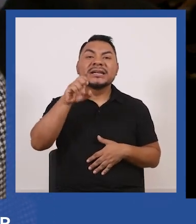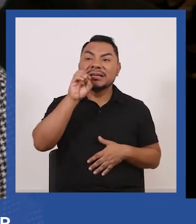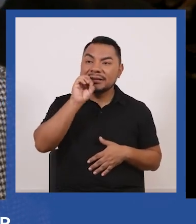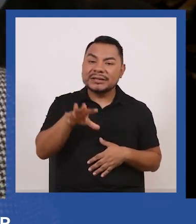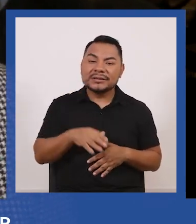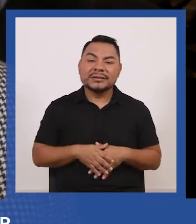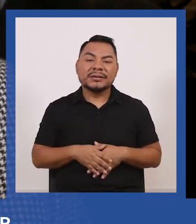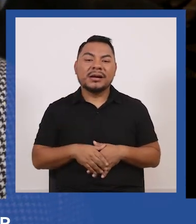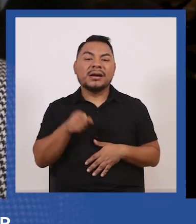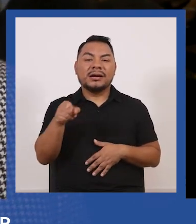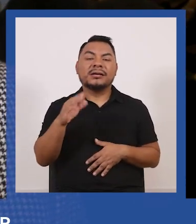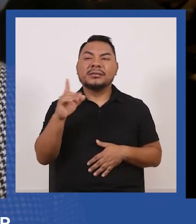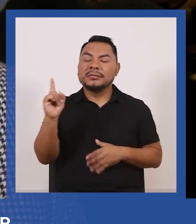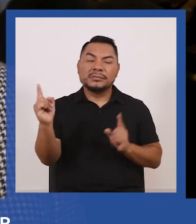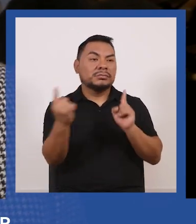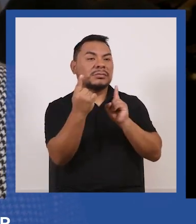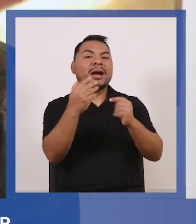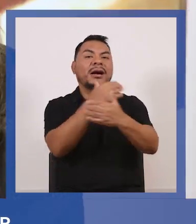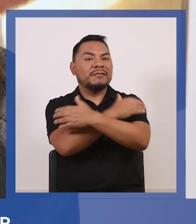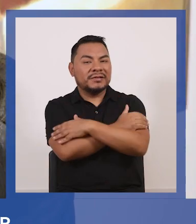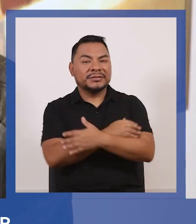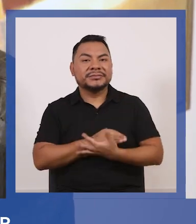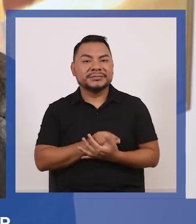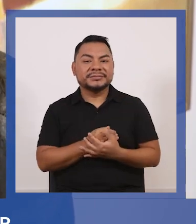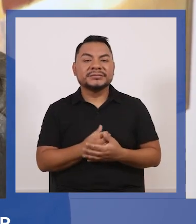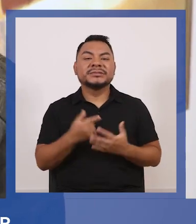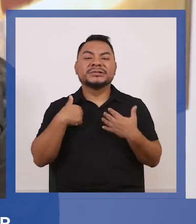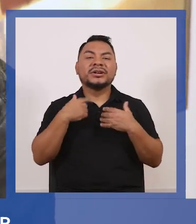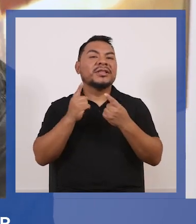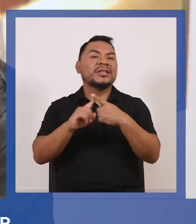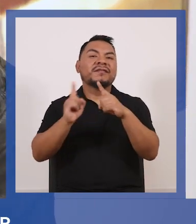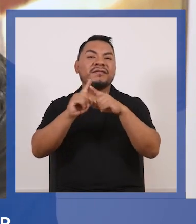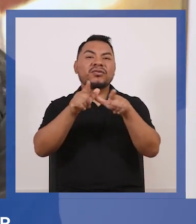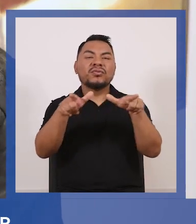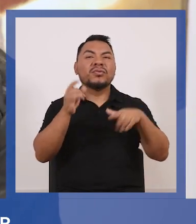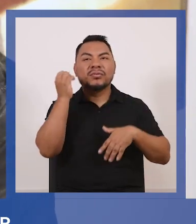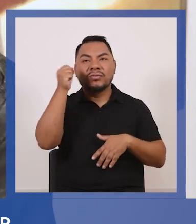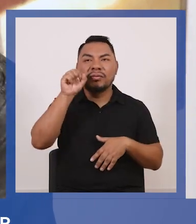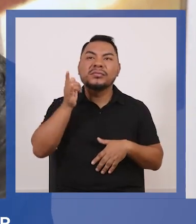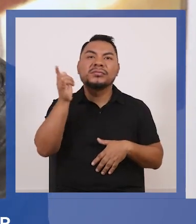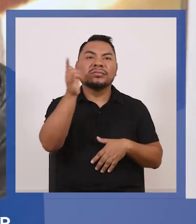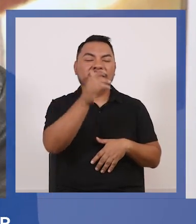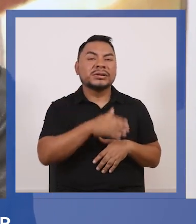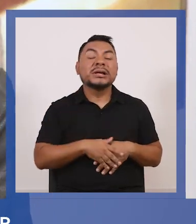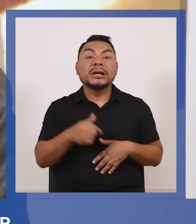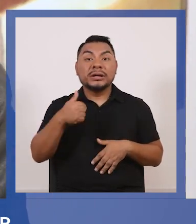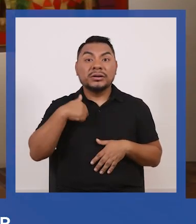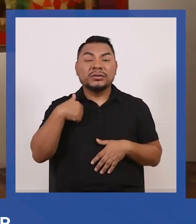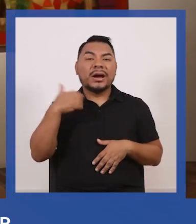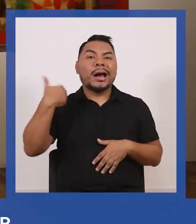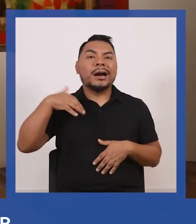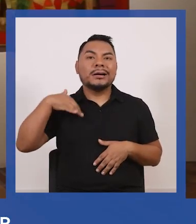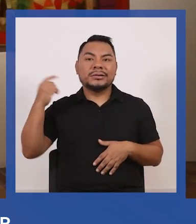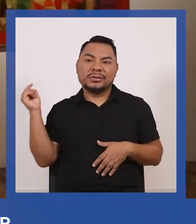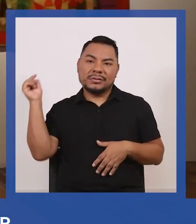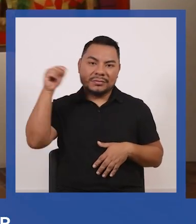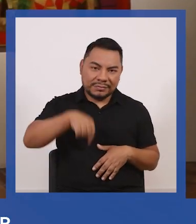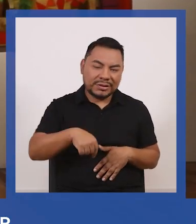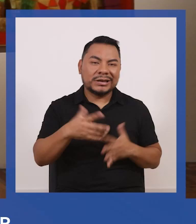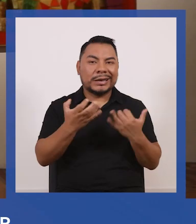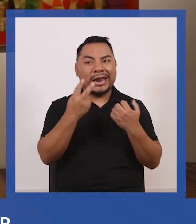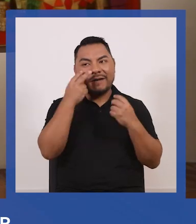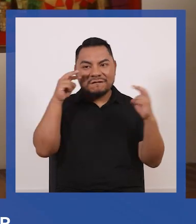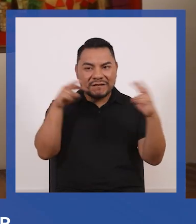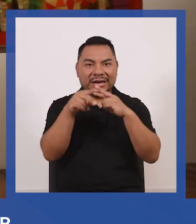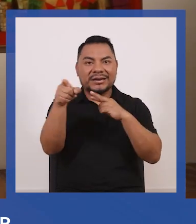él te da un abrazo vengo viajando de diferentes sitios he llegado de Argentina ayer y tenía que venir a